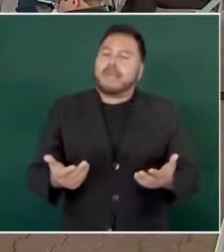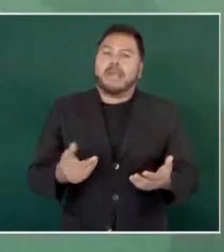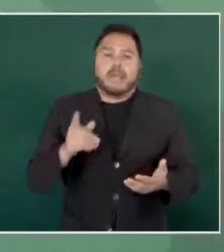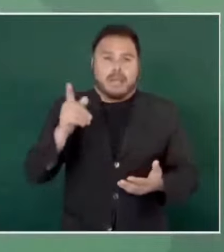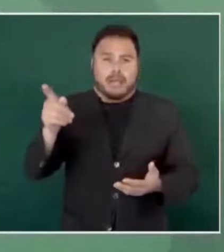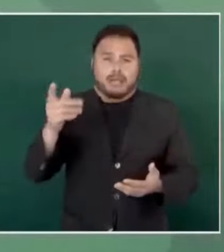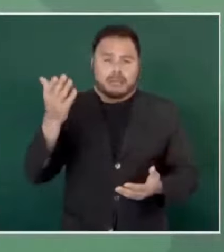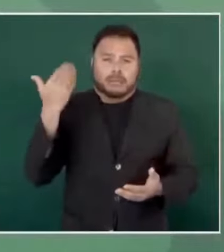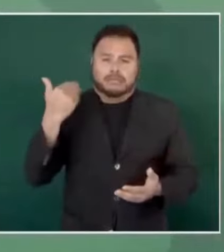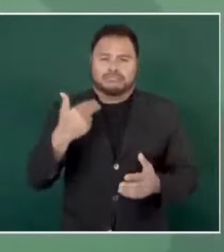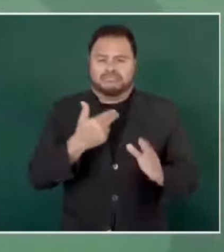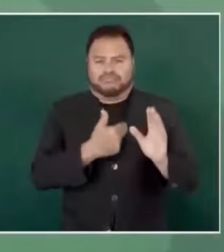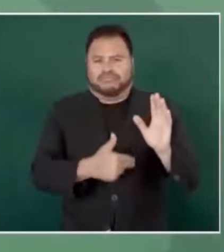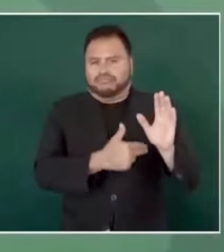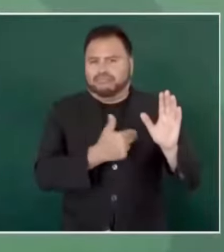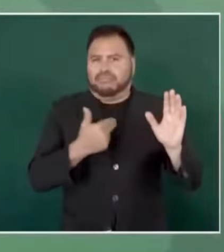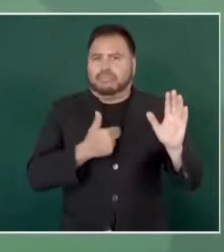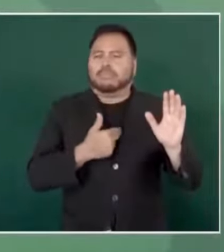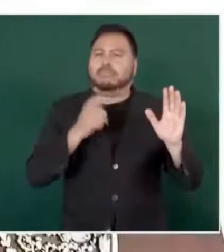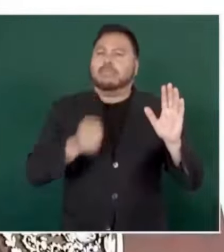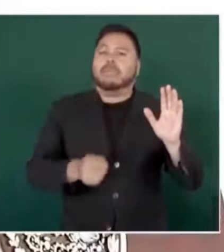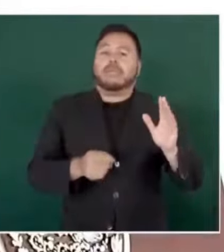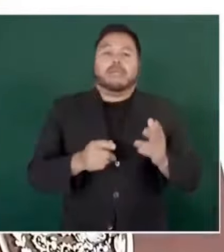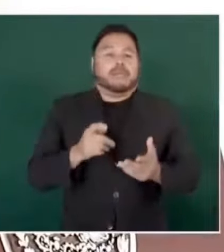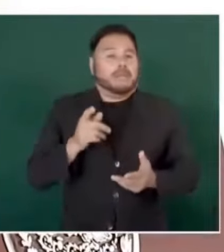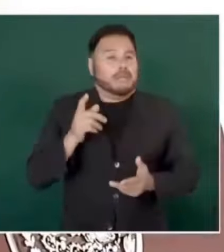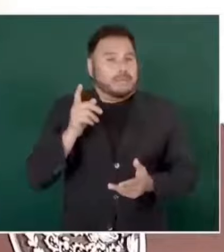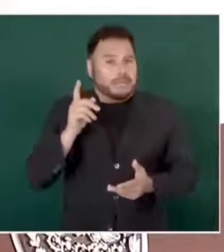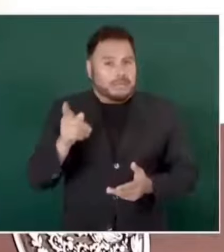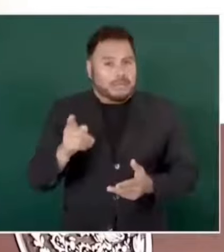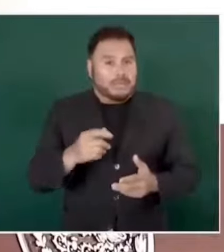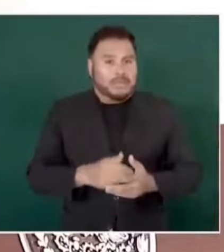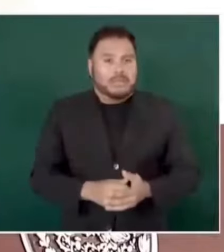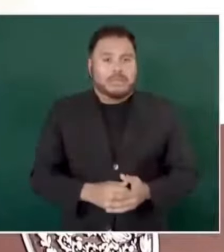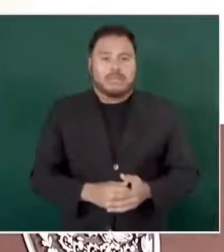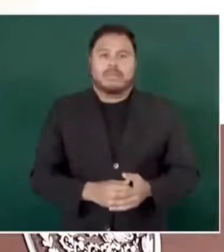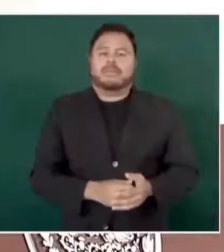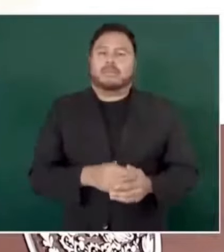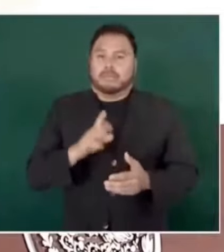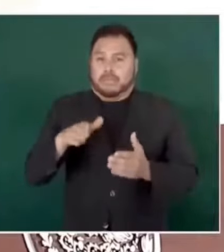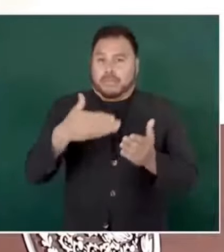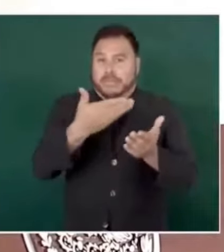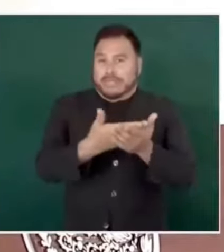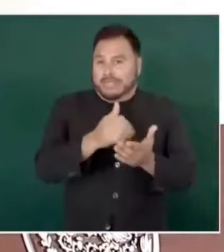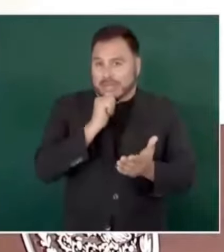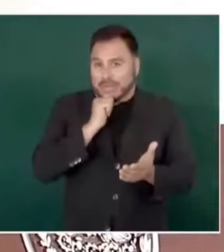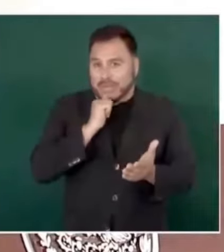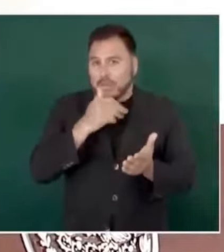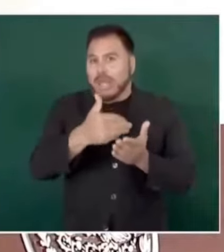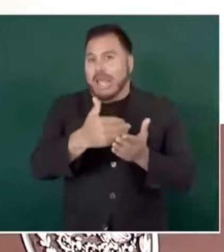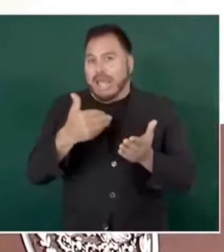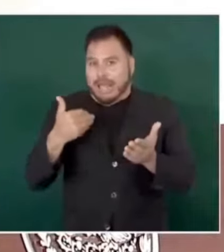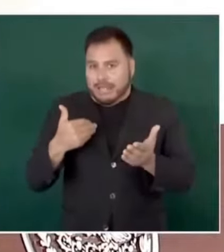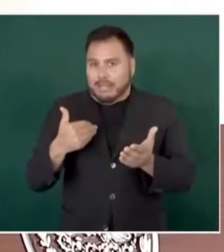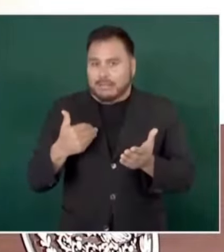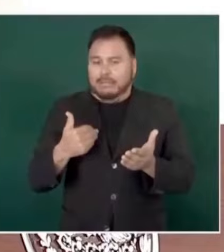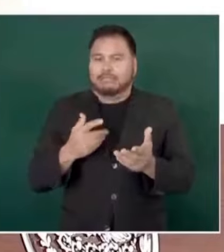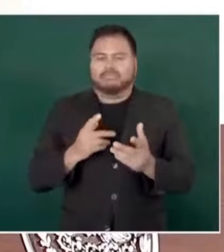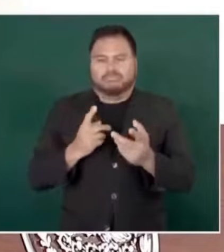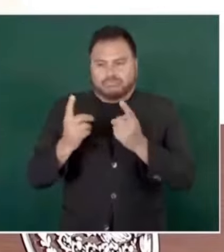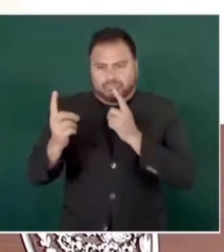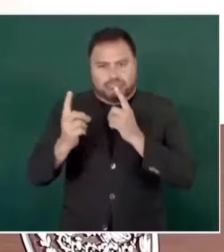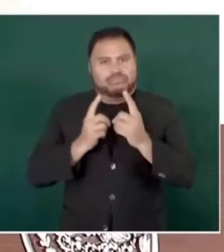comprometió a que antes de enviar a la iniciativa que entrara a la discusión